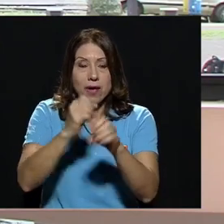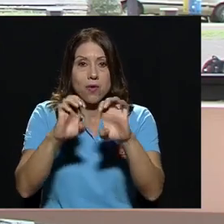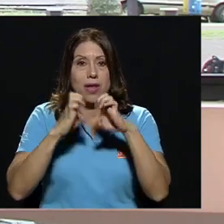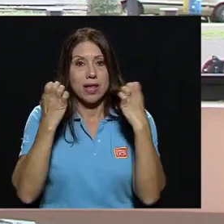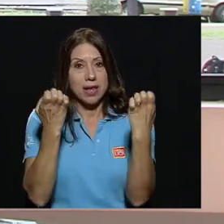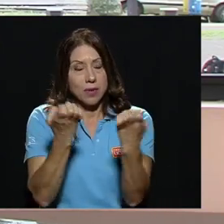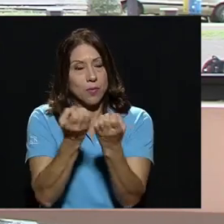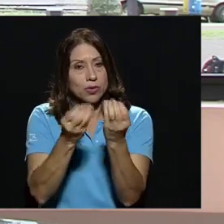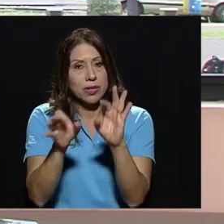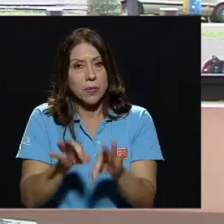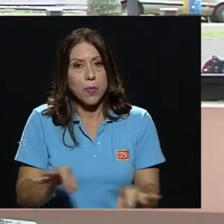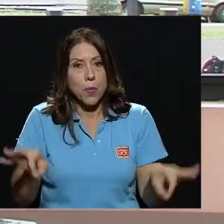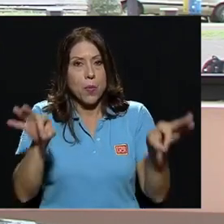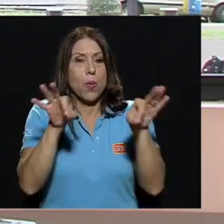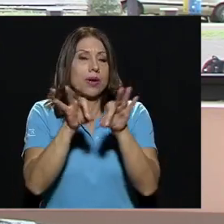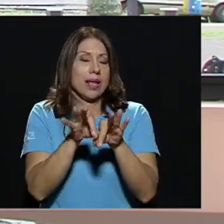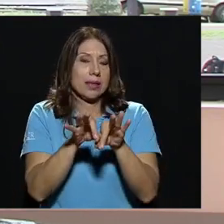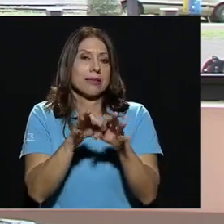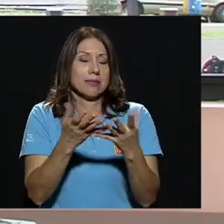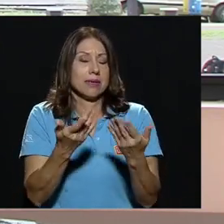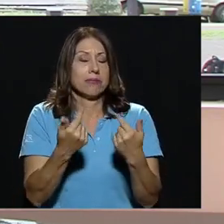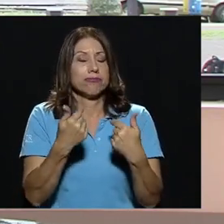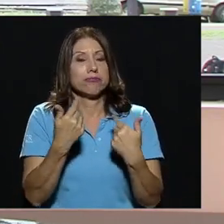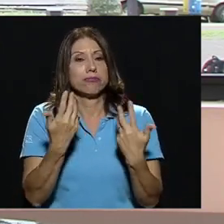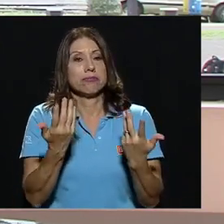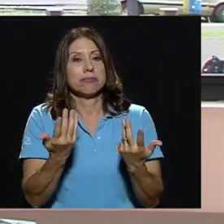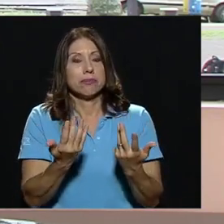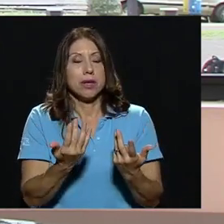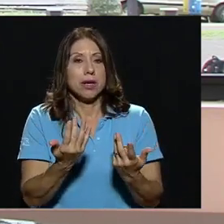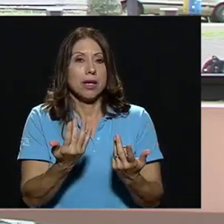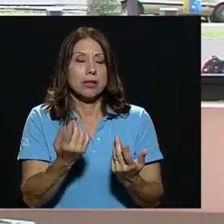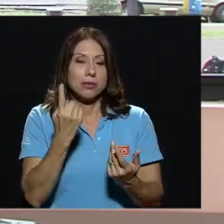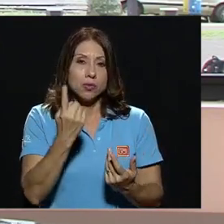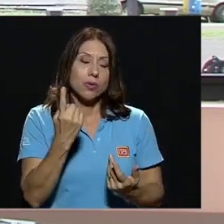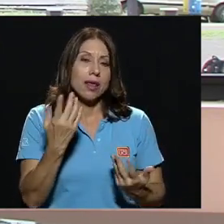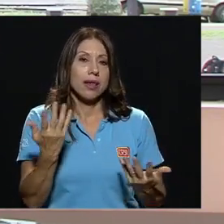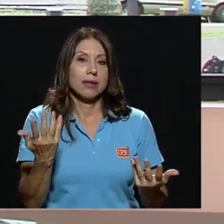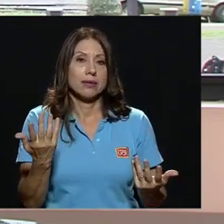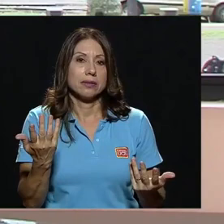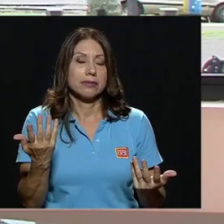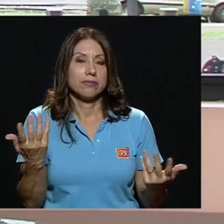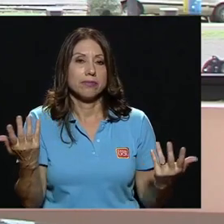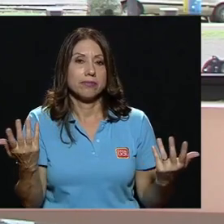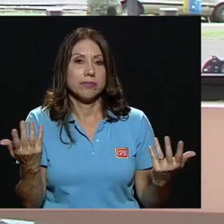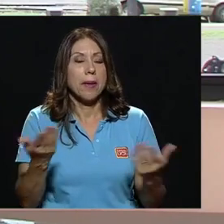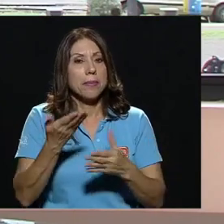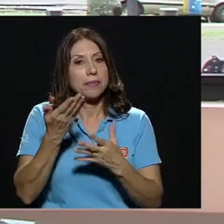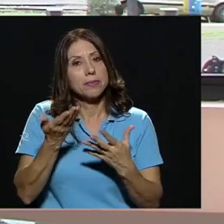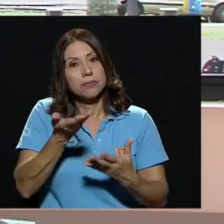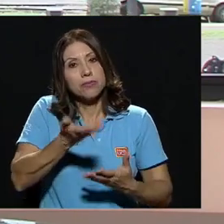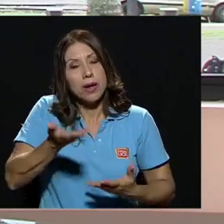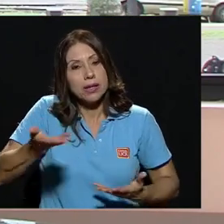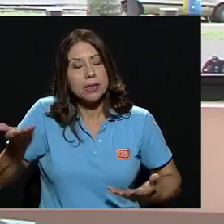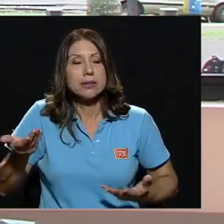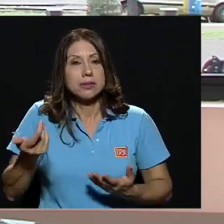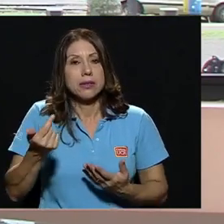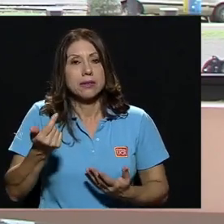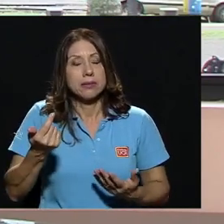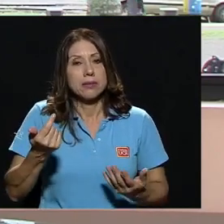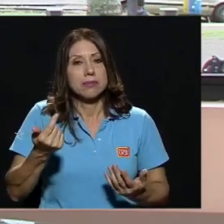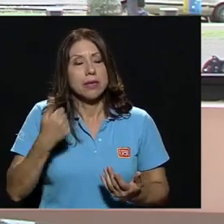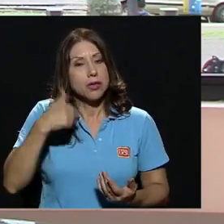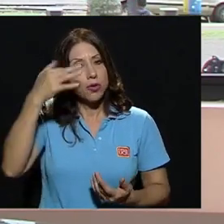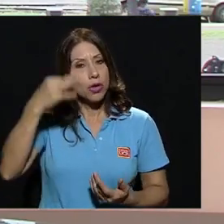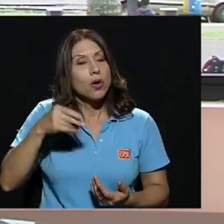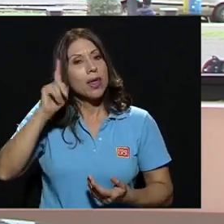es importante desde mi perspectiva y es una de las partes que considero debe